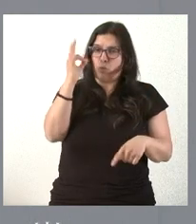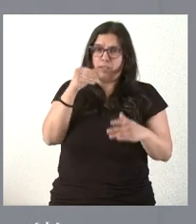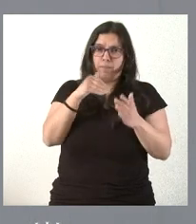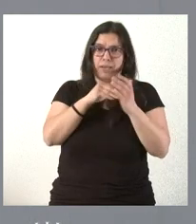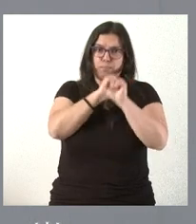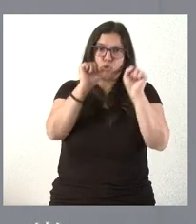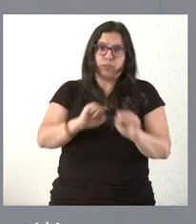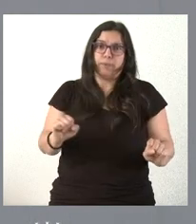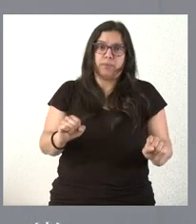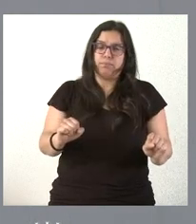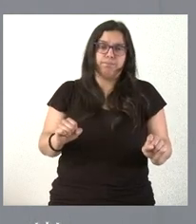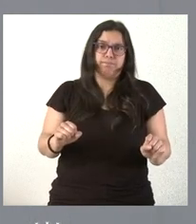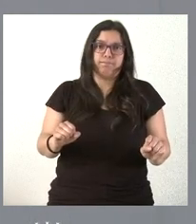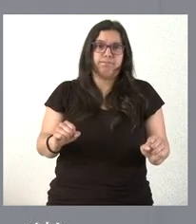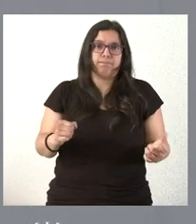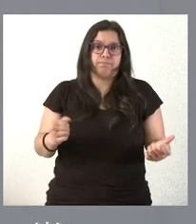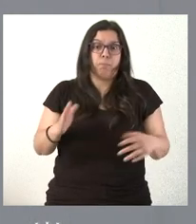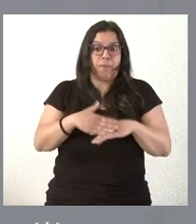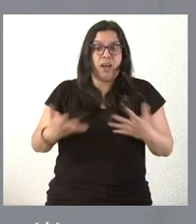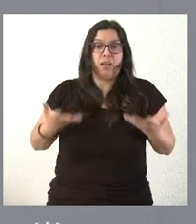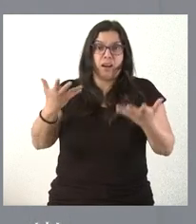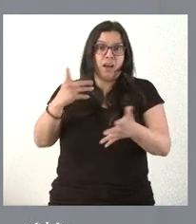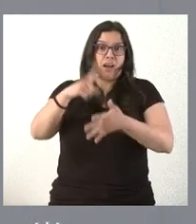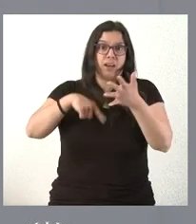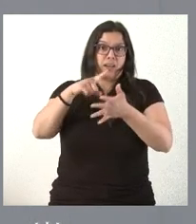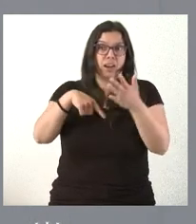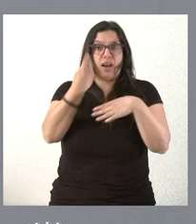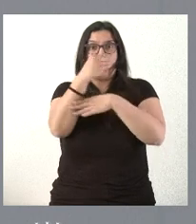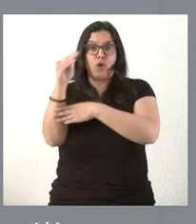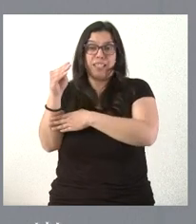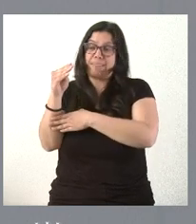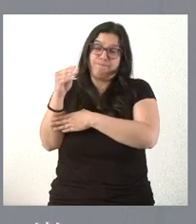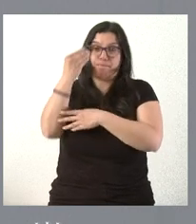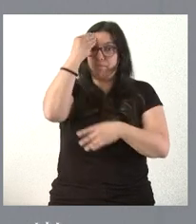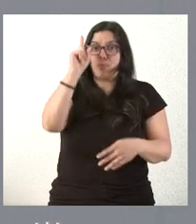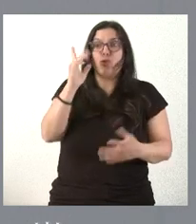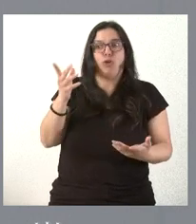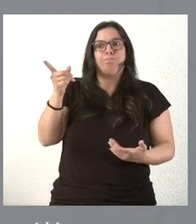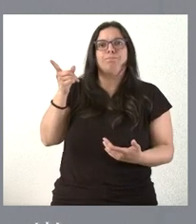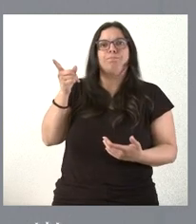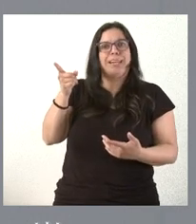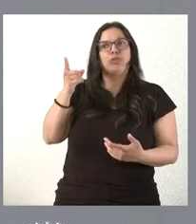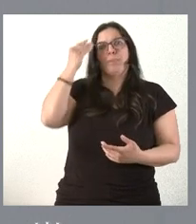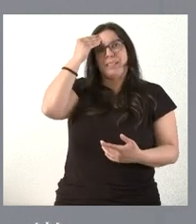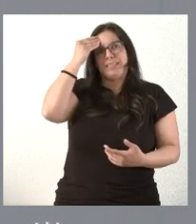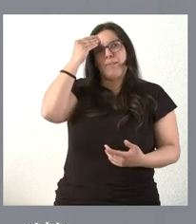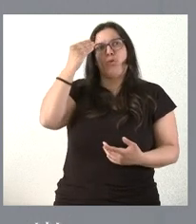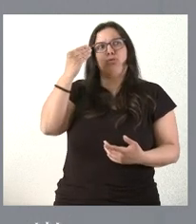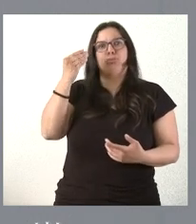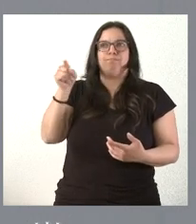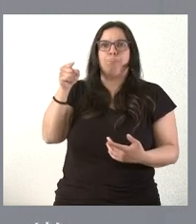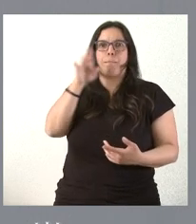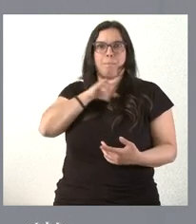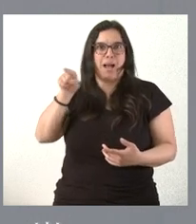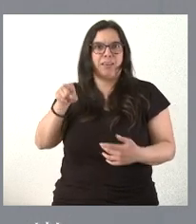viviendas puesta a disposición de los jóvenes en alquiler a través de la vía de Sareb. Y de ese punto de vista es lo que nosotros queremos poner de manifiesto. Primero,